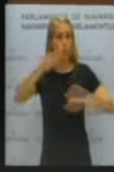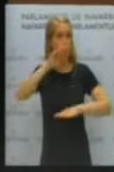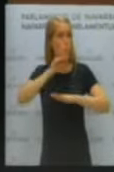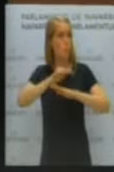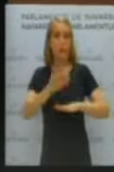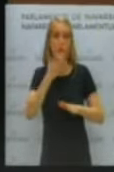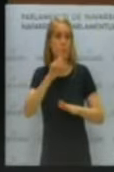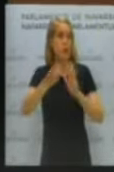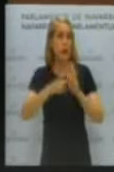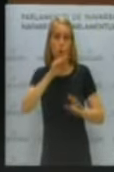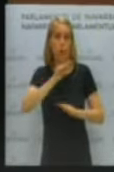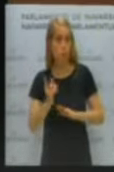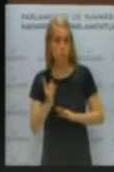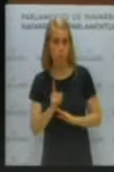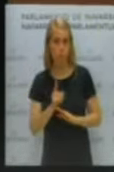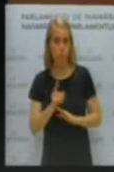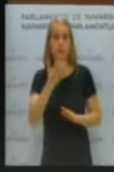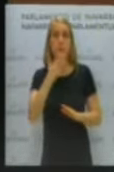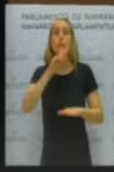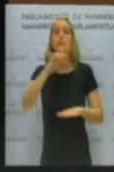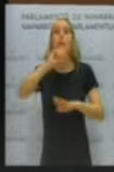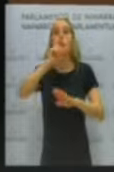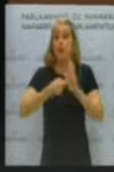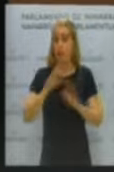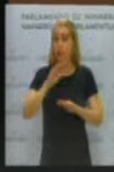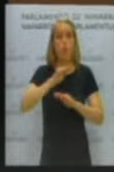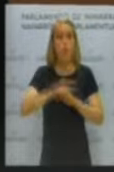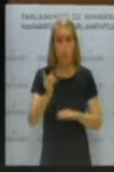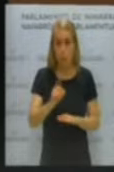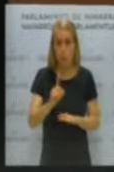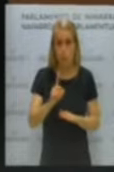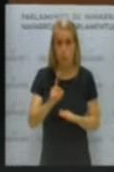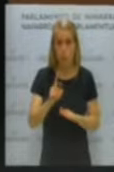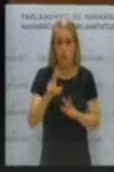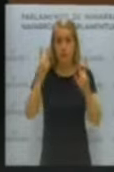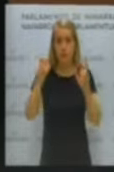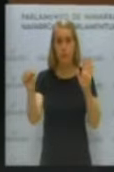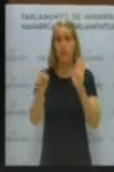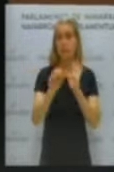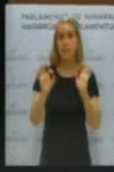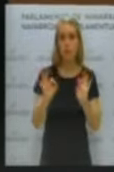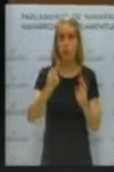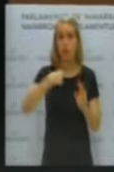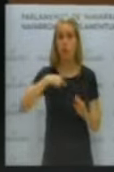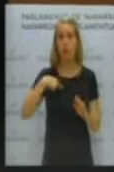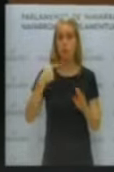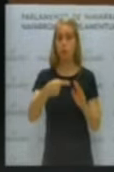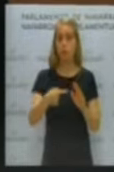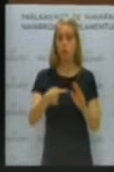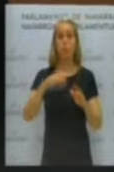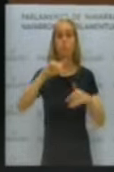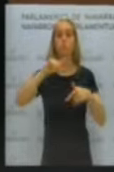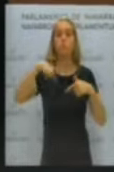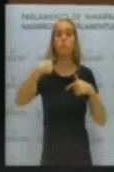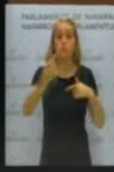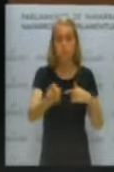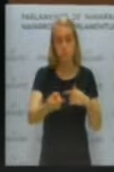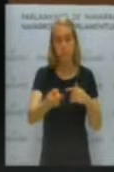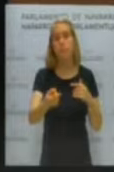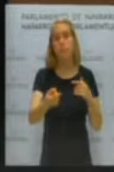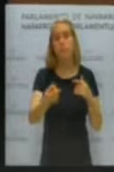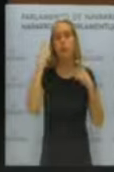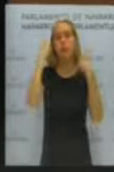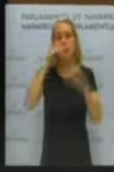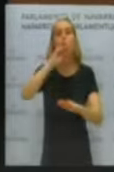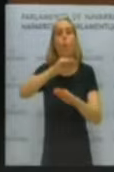salta. Si hay una ley, a quien se salta, en este caso, la legalidad en materia de símbolos, vamos a arbitrar mecanismos para conseguir